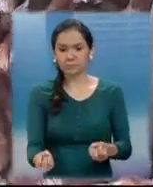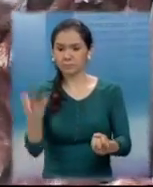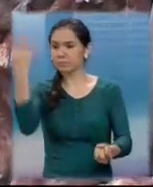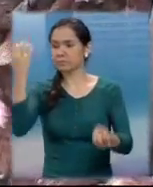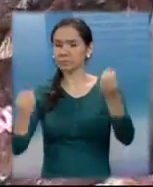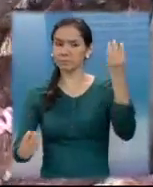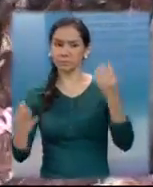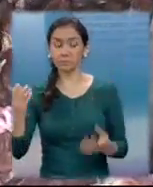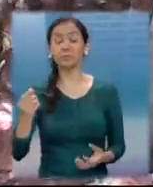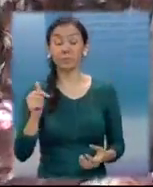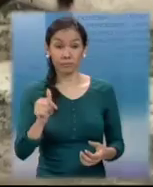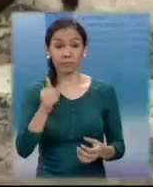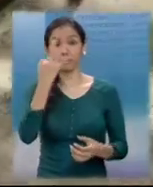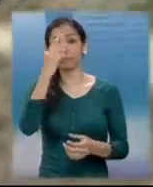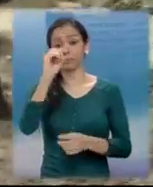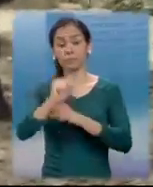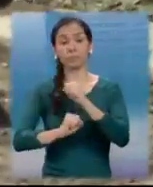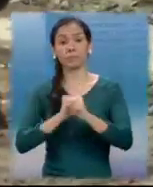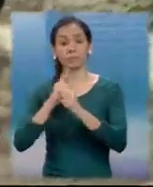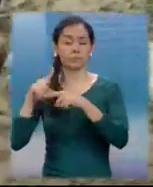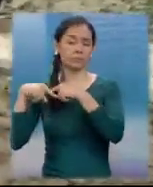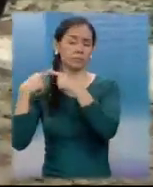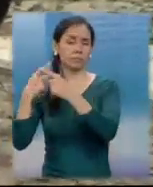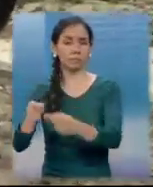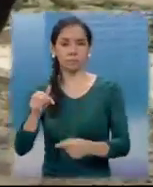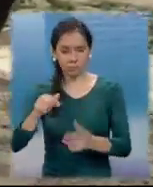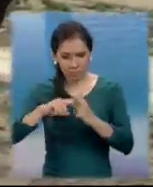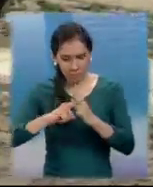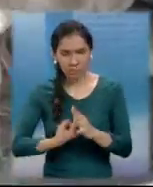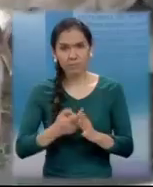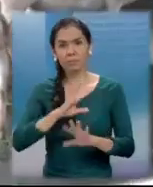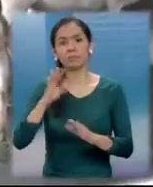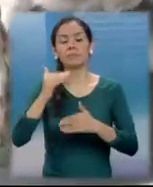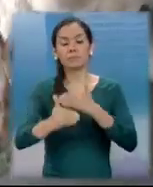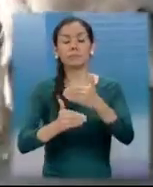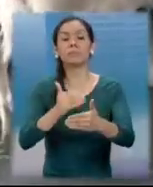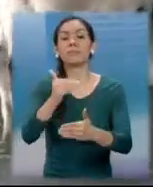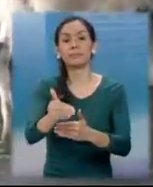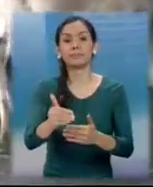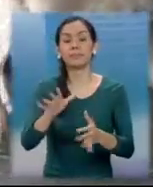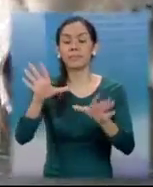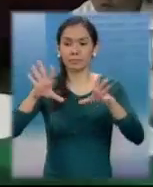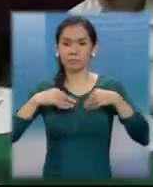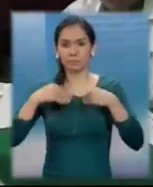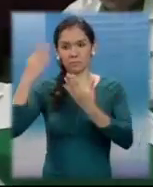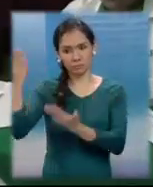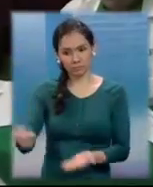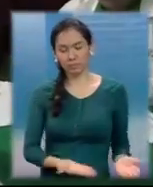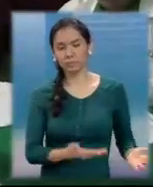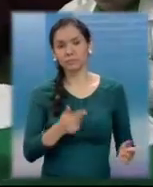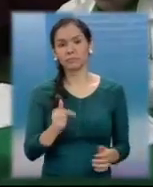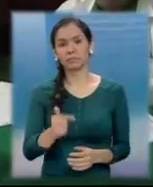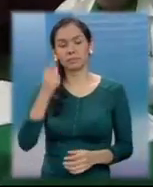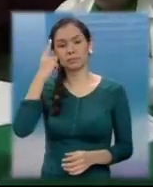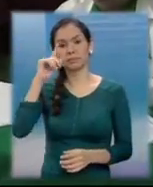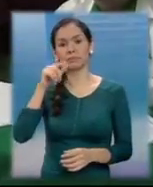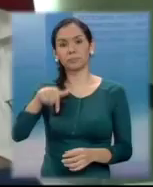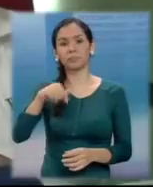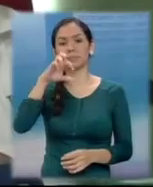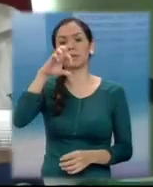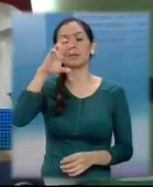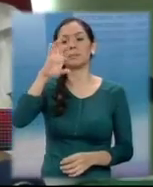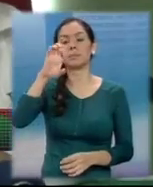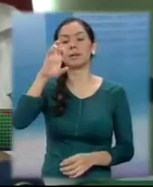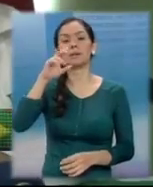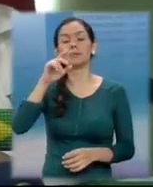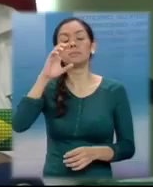años después, con tres meses, iniciamos el proceso de admisión de lo que es la carrera de perito agrónomo.